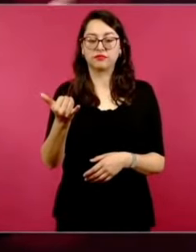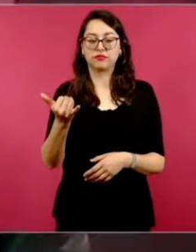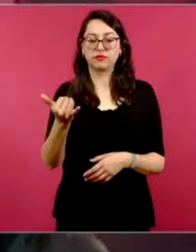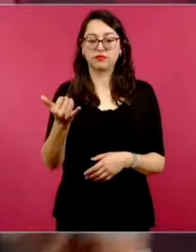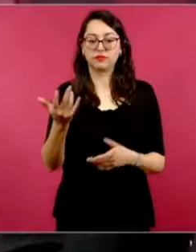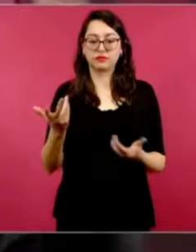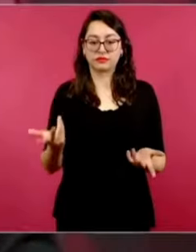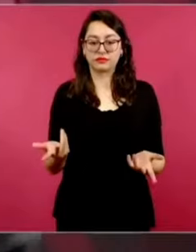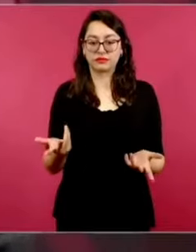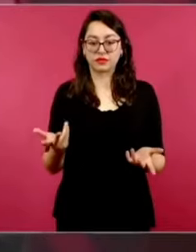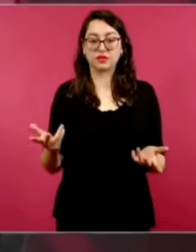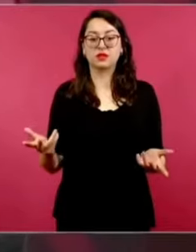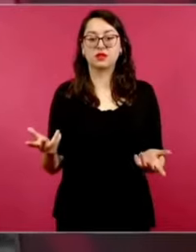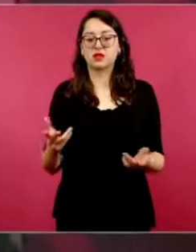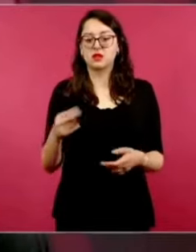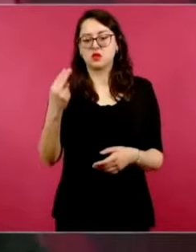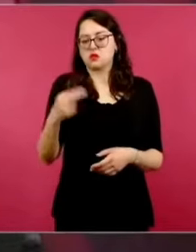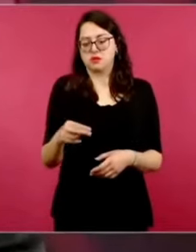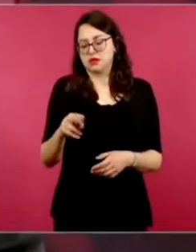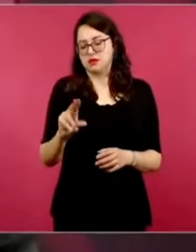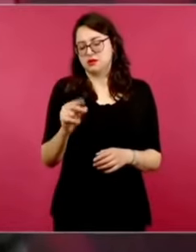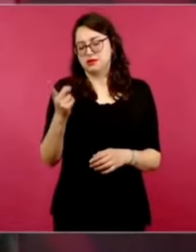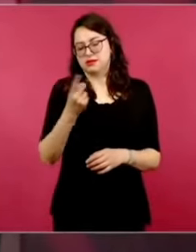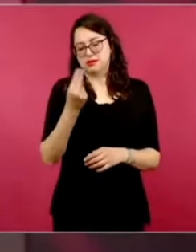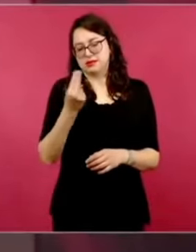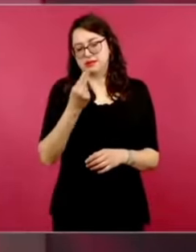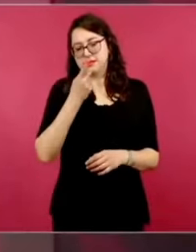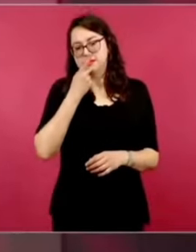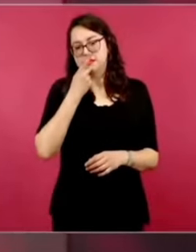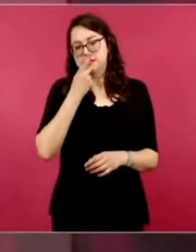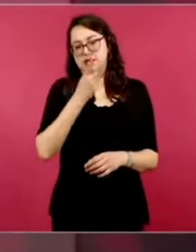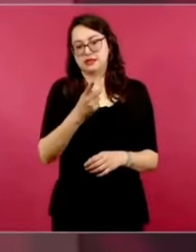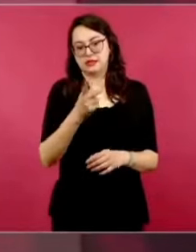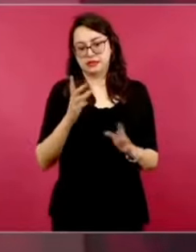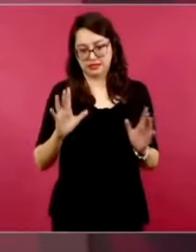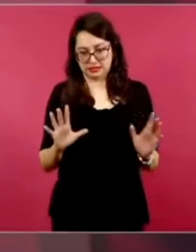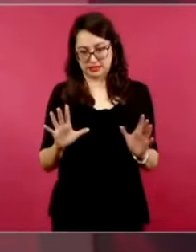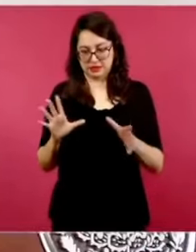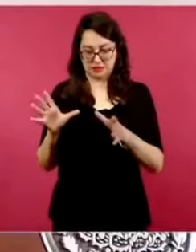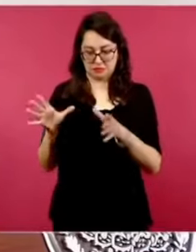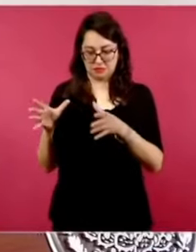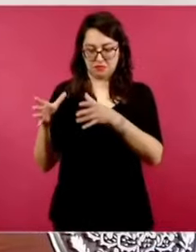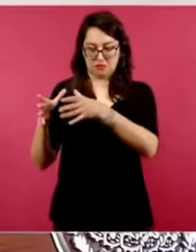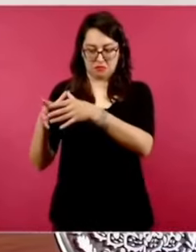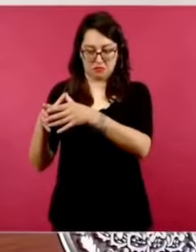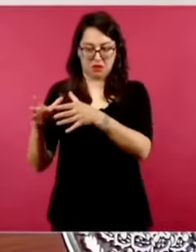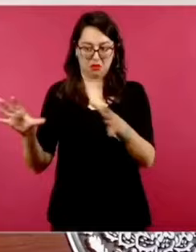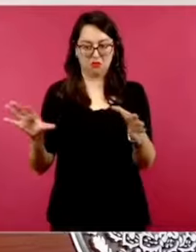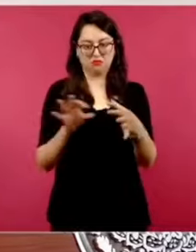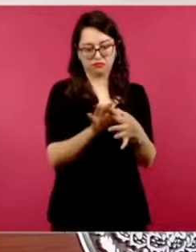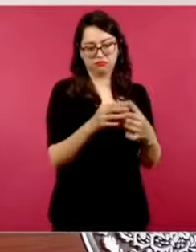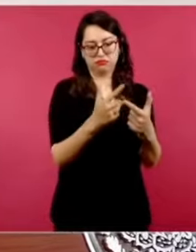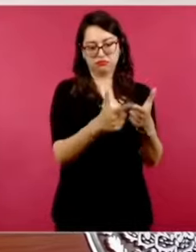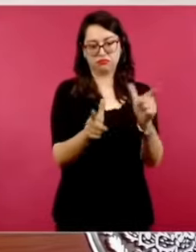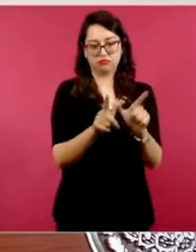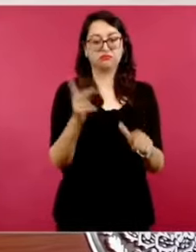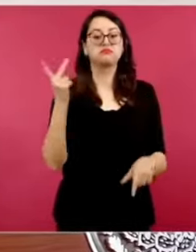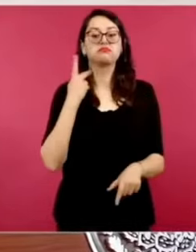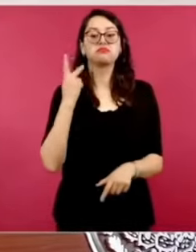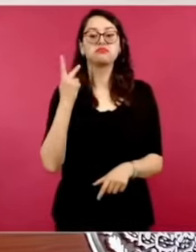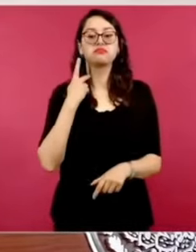que tampoco lo voy a mencionar, ya lo dije, una que es como un sector de un partido. nada.